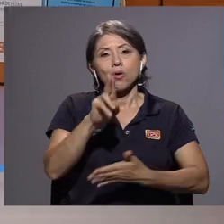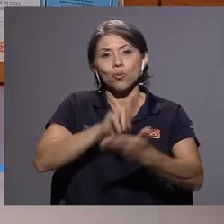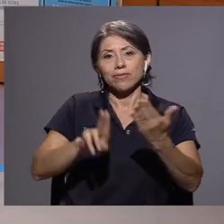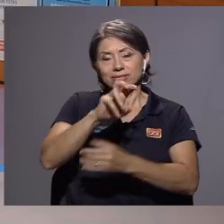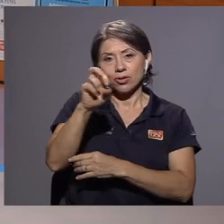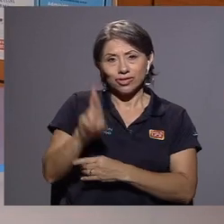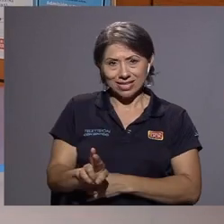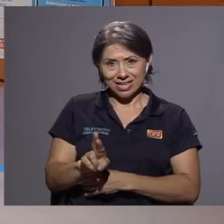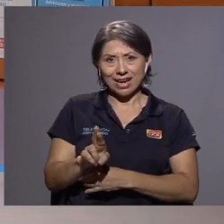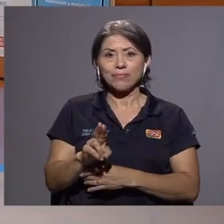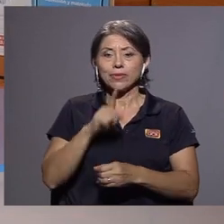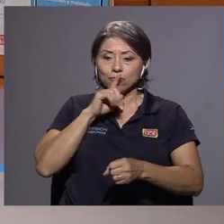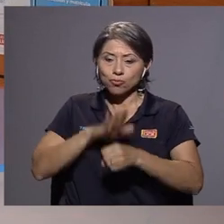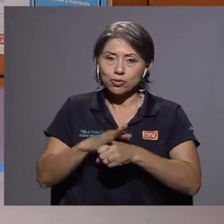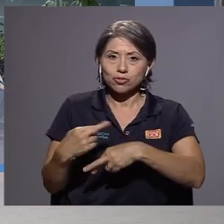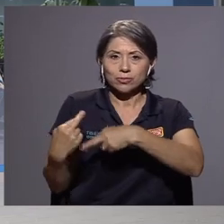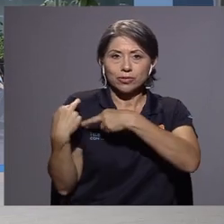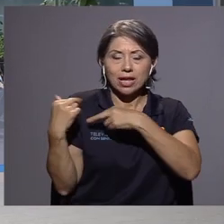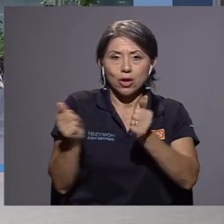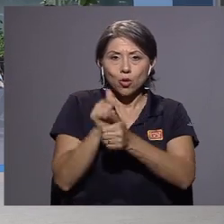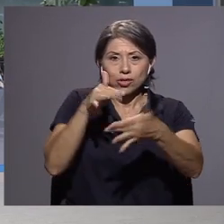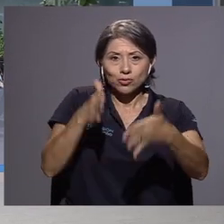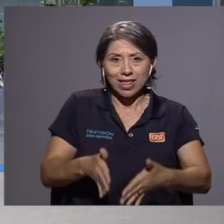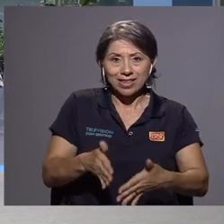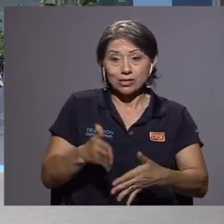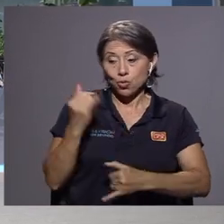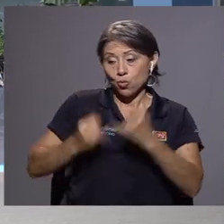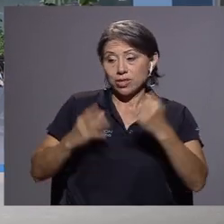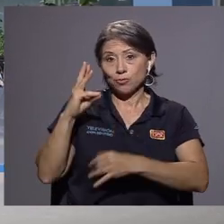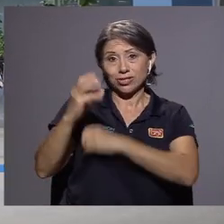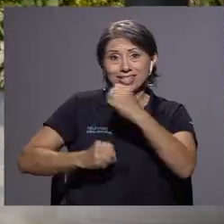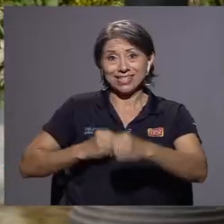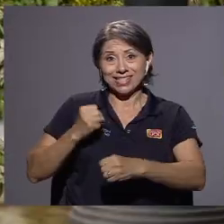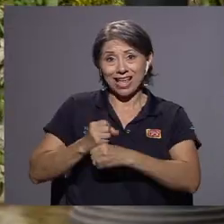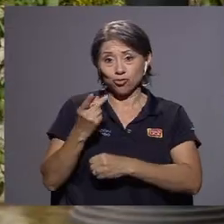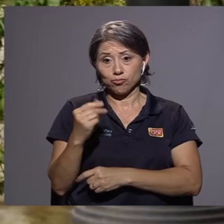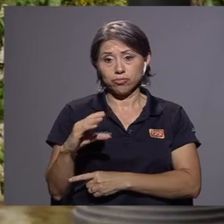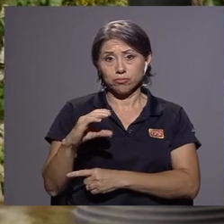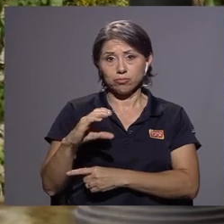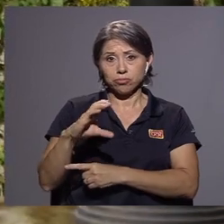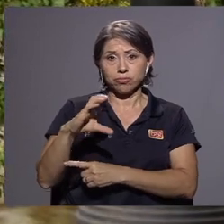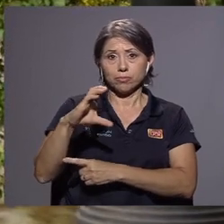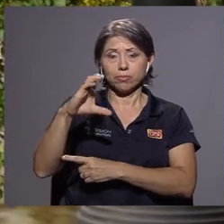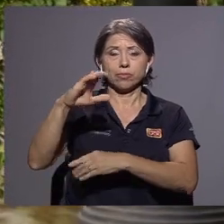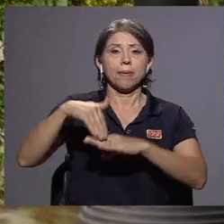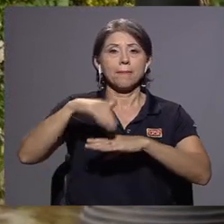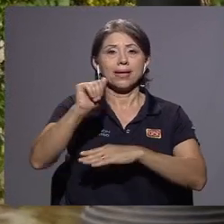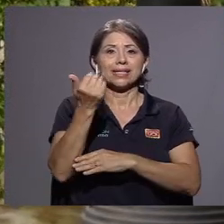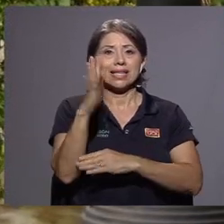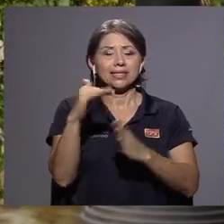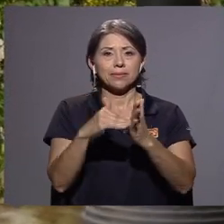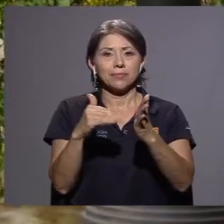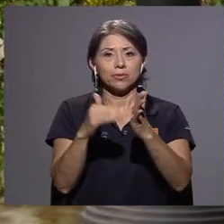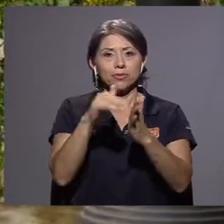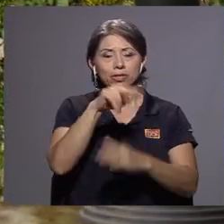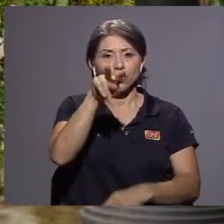responsabilidad de la UCR con sus estudiantes. El monto creció en los últimos 6 años en más de 15 mil millones de colones.